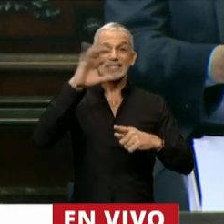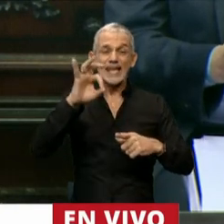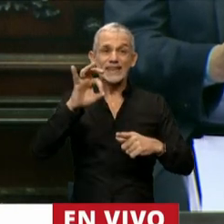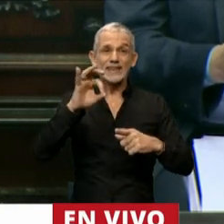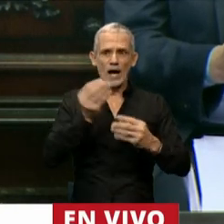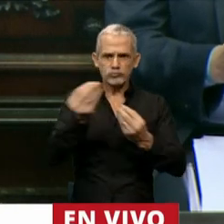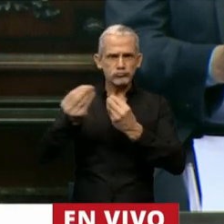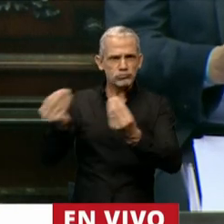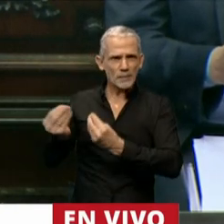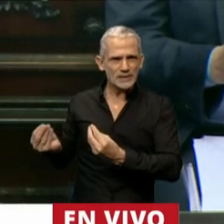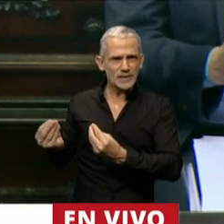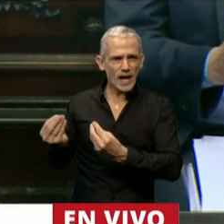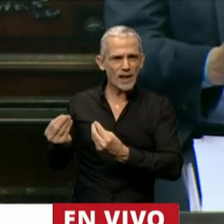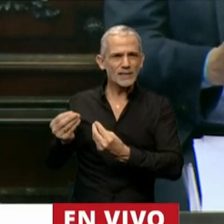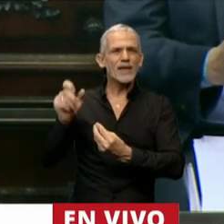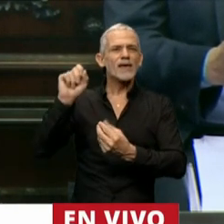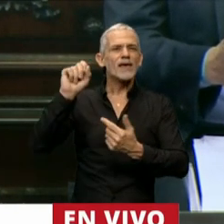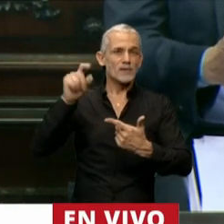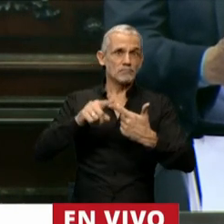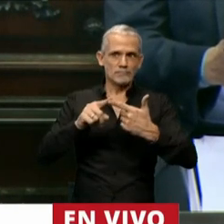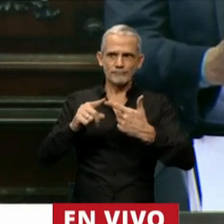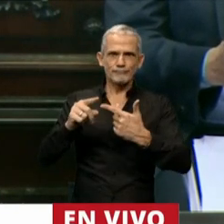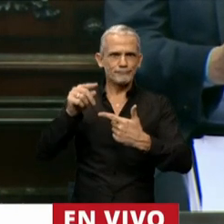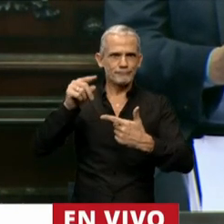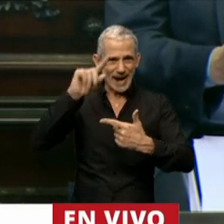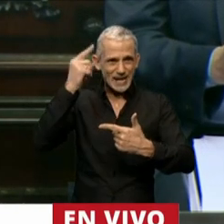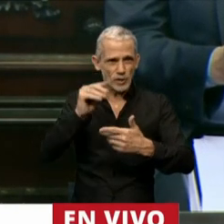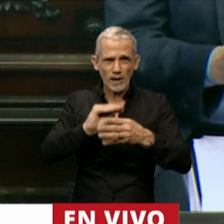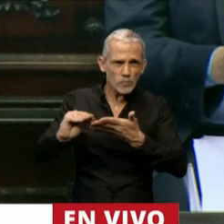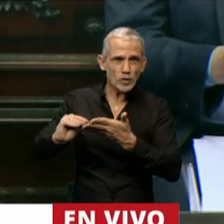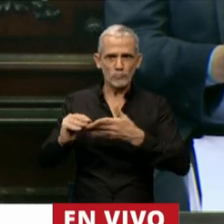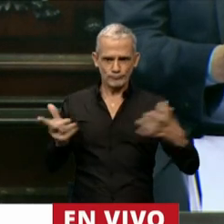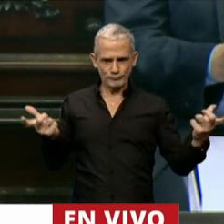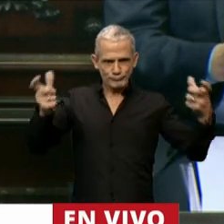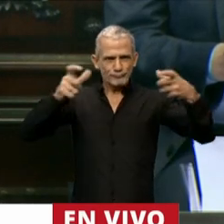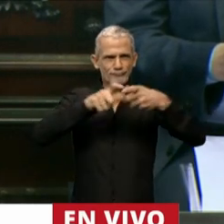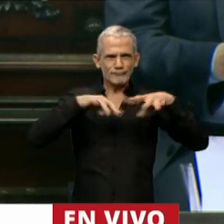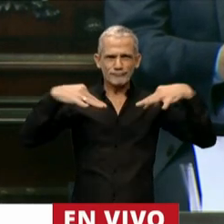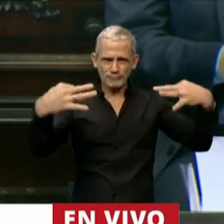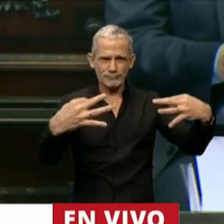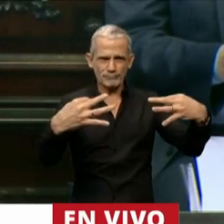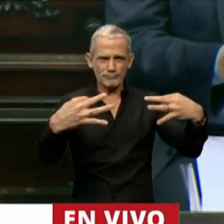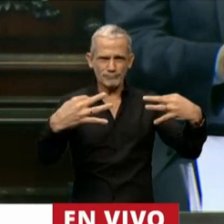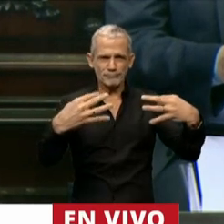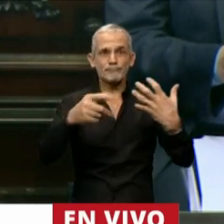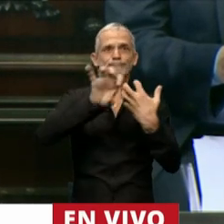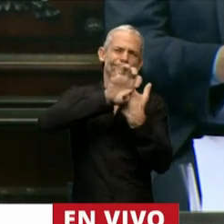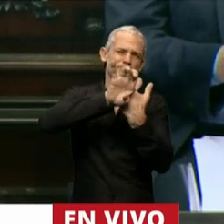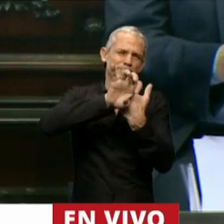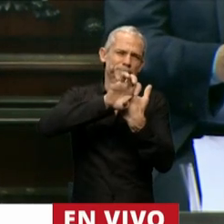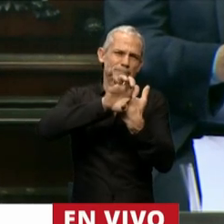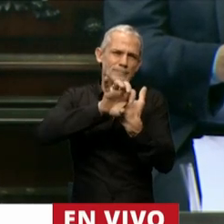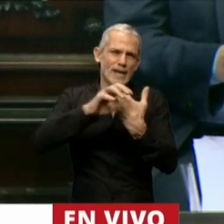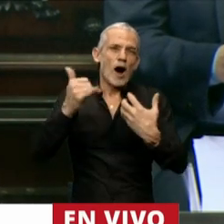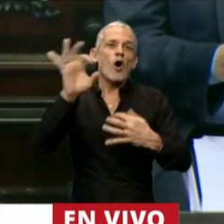funcionarios han participado de reuniones vía remota